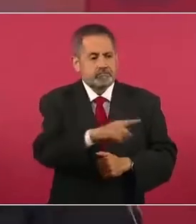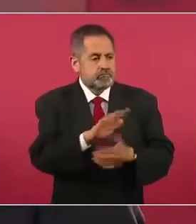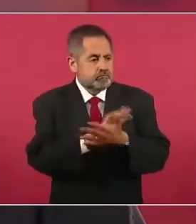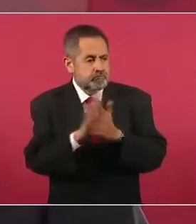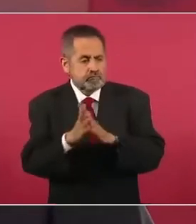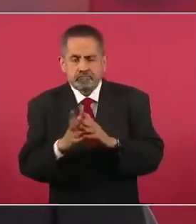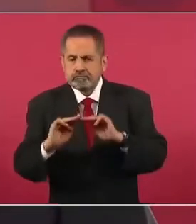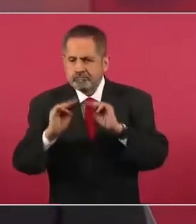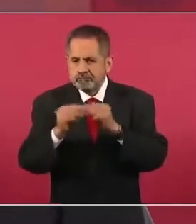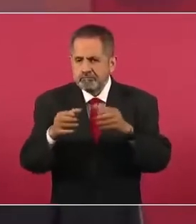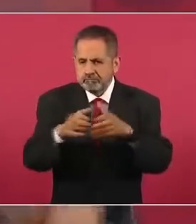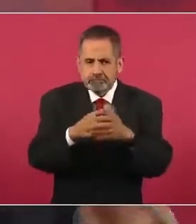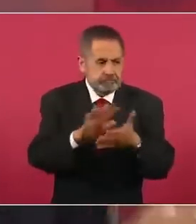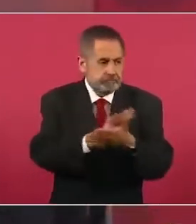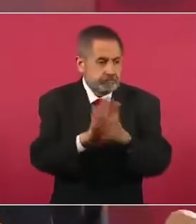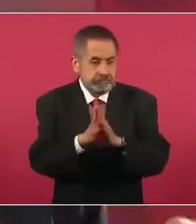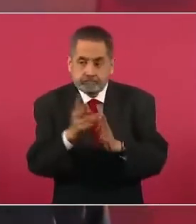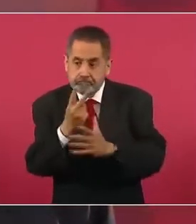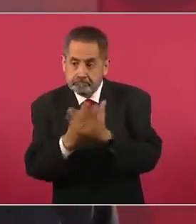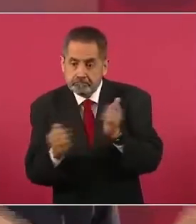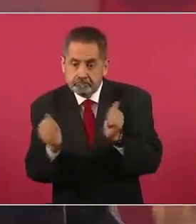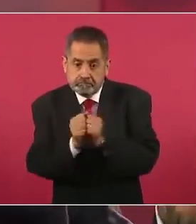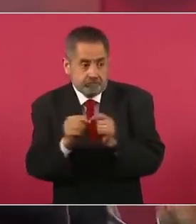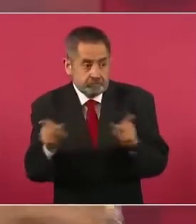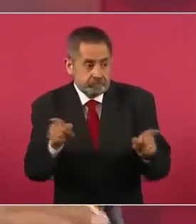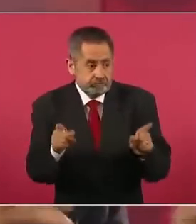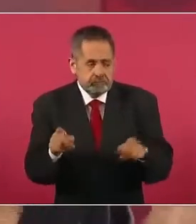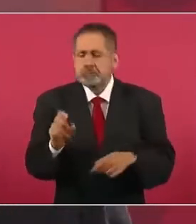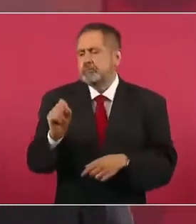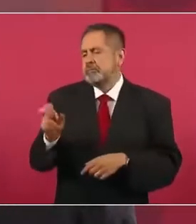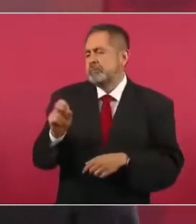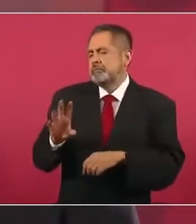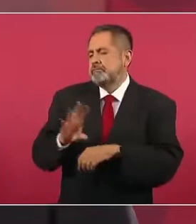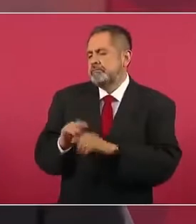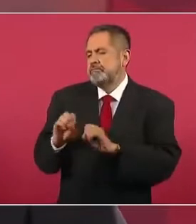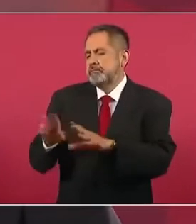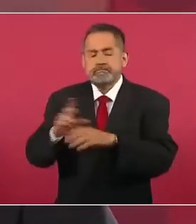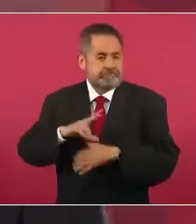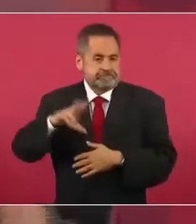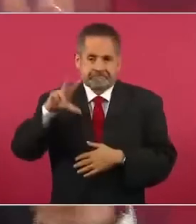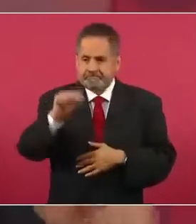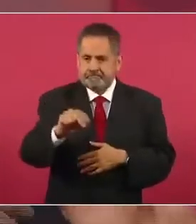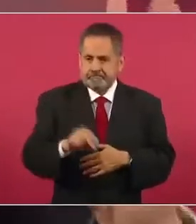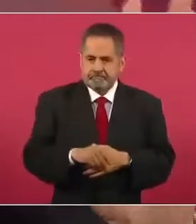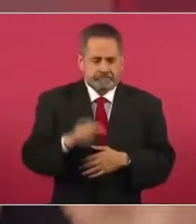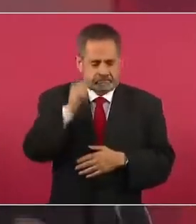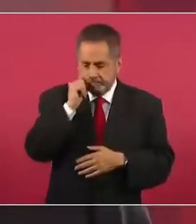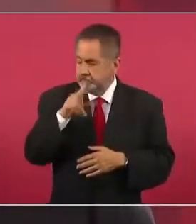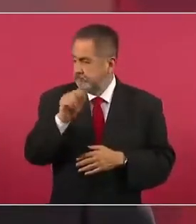entre delincuentes, que sean